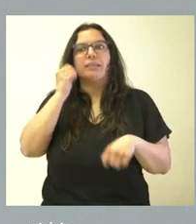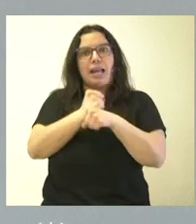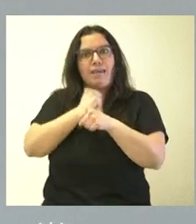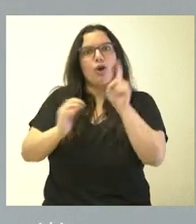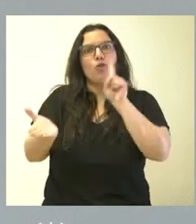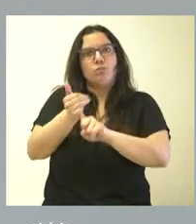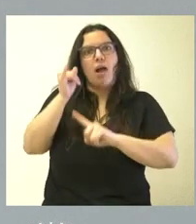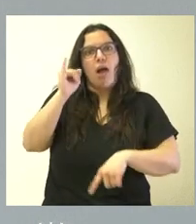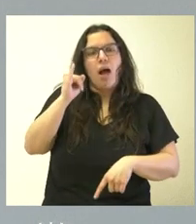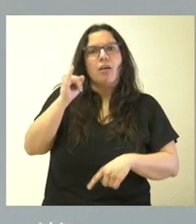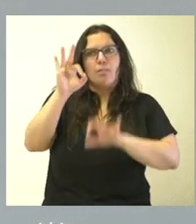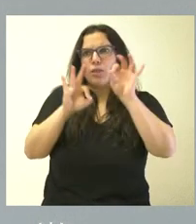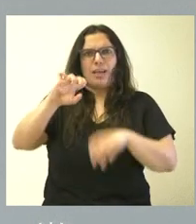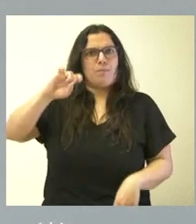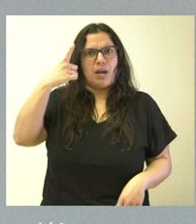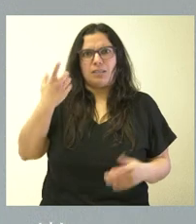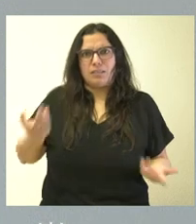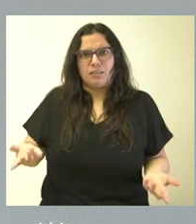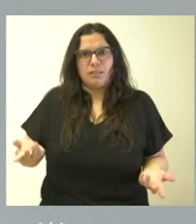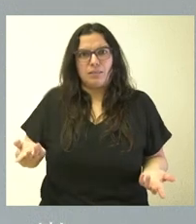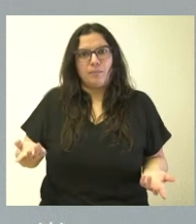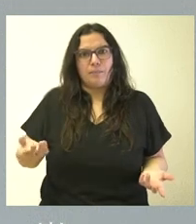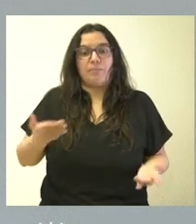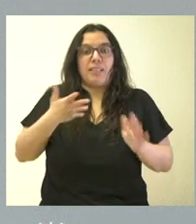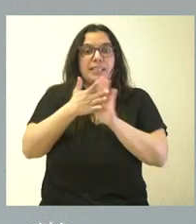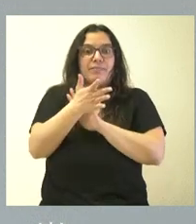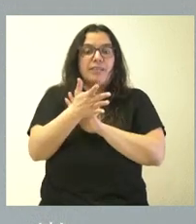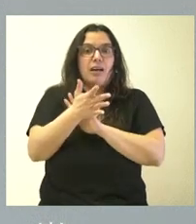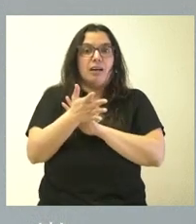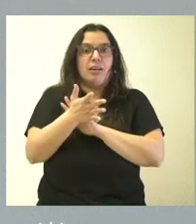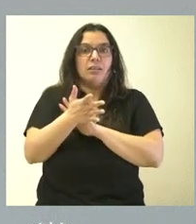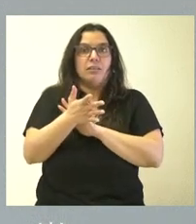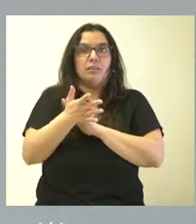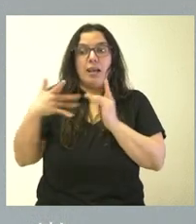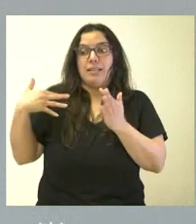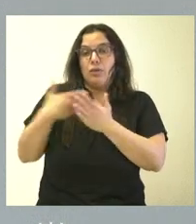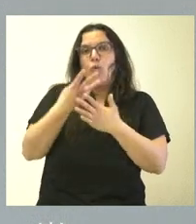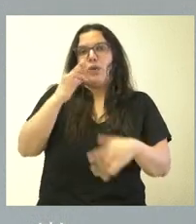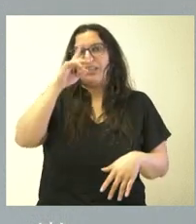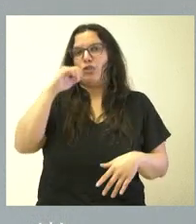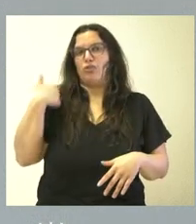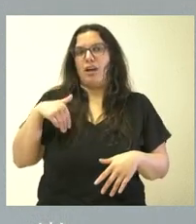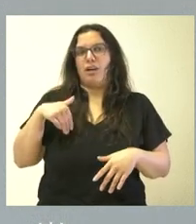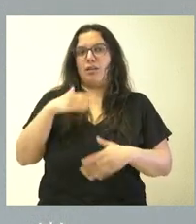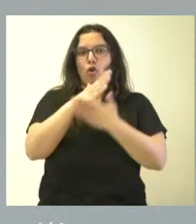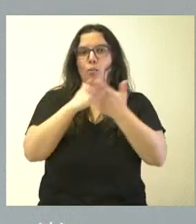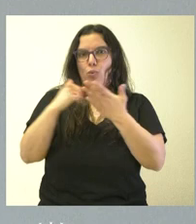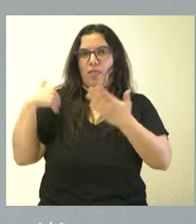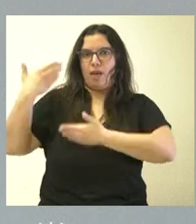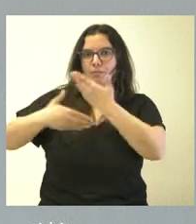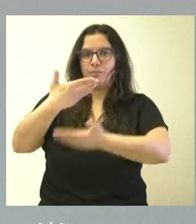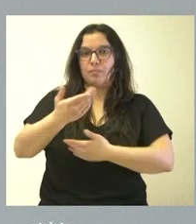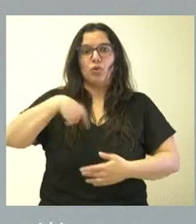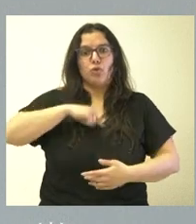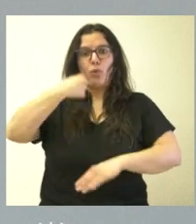el nivel más alto de mujeres ocupadas, y que esto se ha producido en estos cuarenta años de comunidad autónoma. Y nuestra obligación es seguir